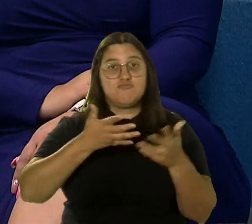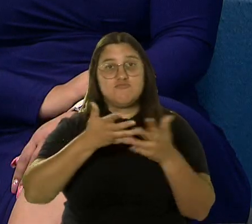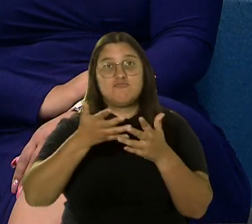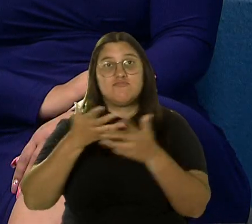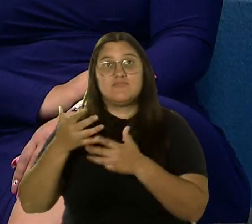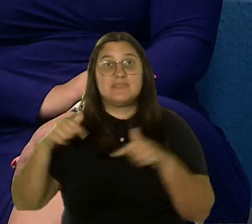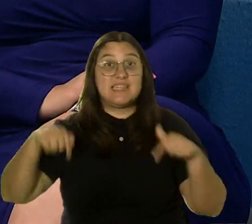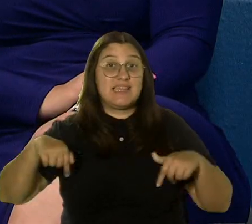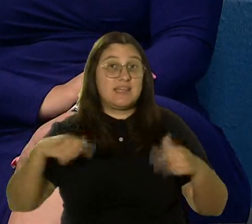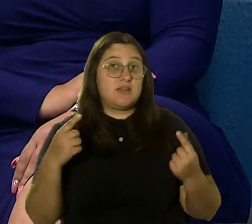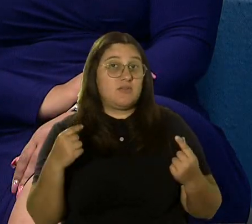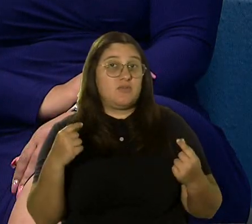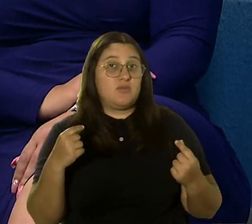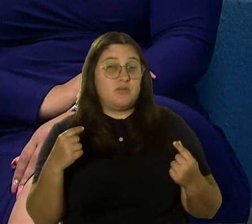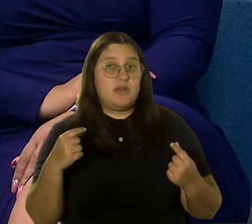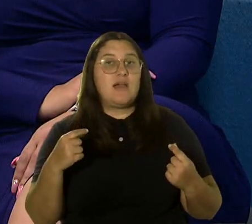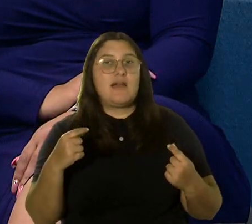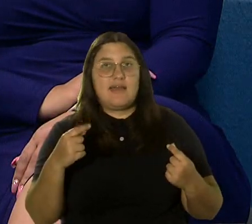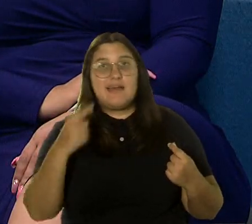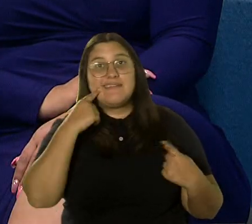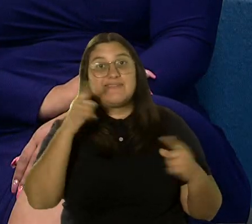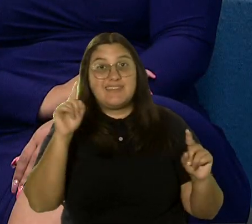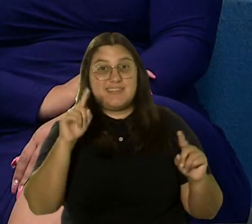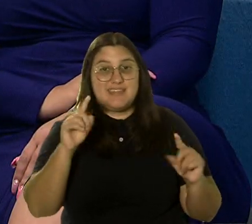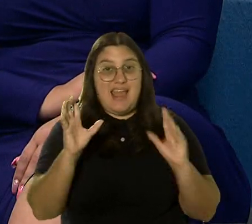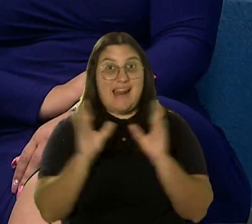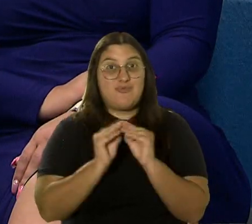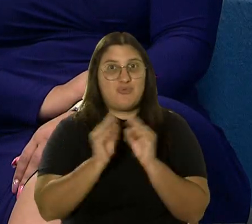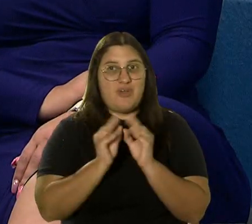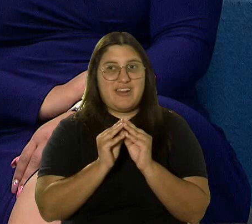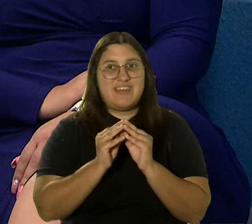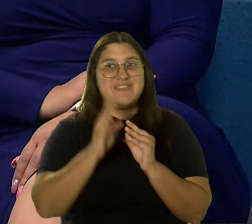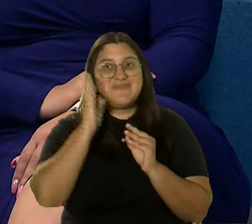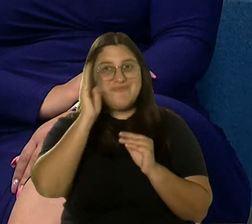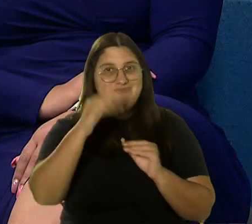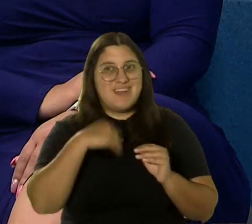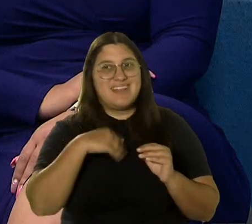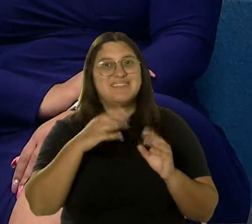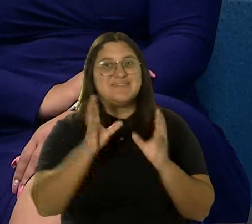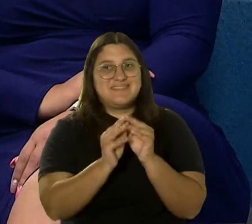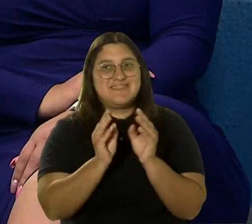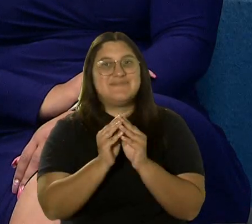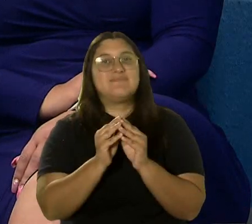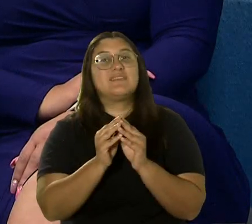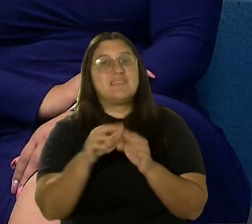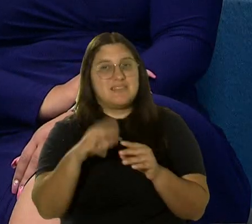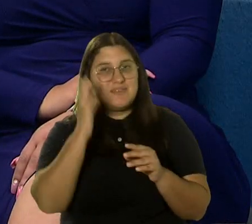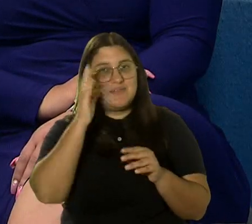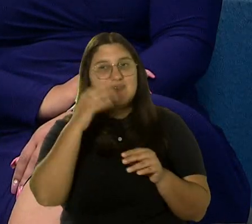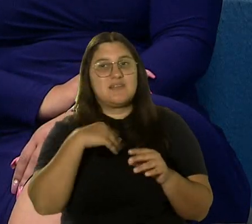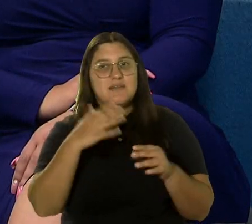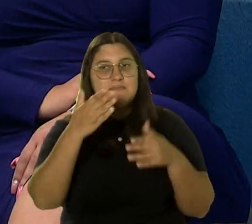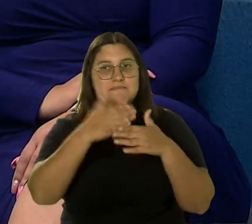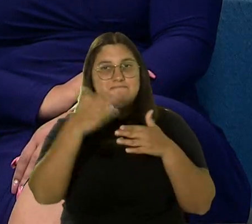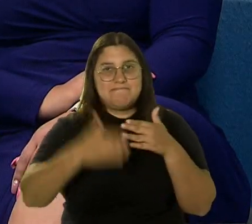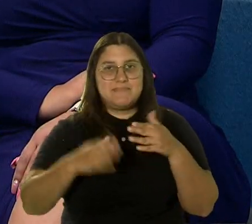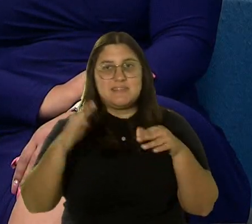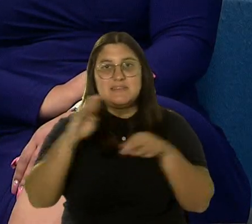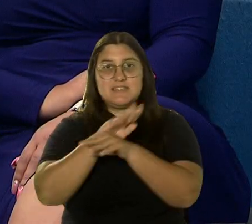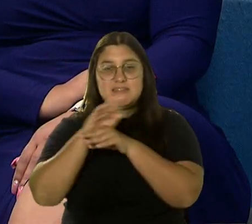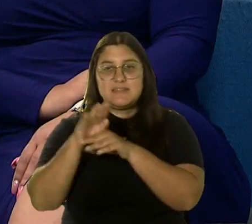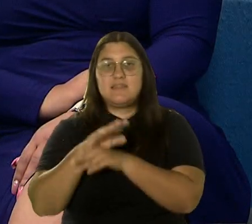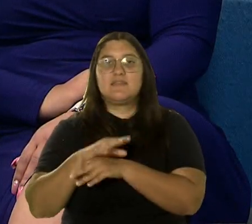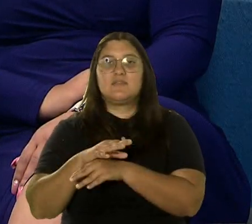aquí vas a conseguir reuniones de negocio. El matchmaking. Que ahí se va a cerrar el negocio no, pero te vas a